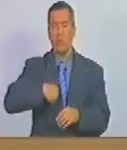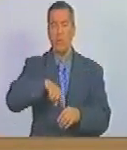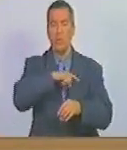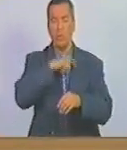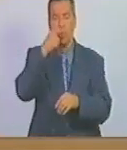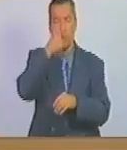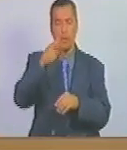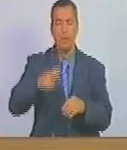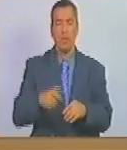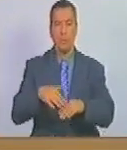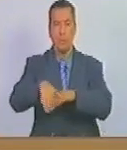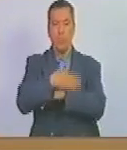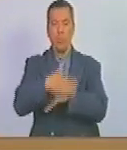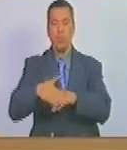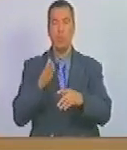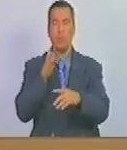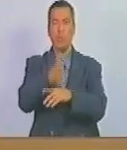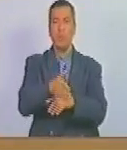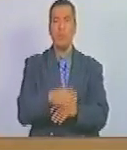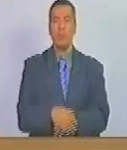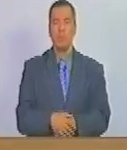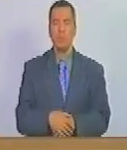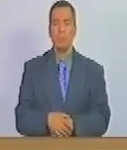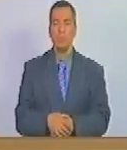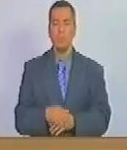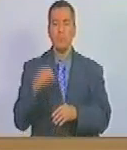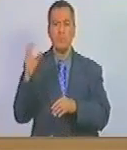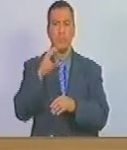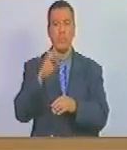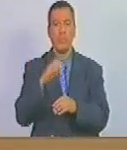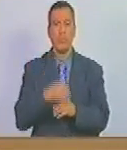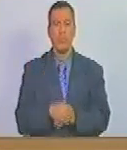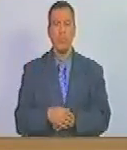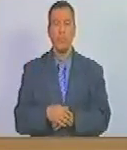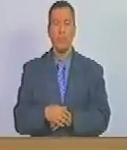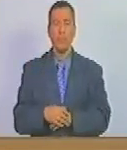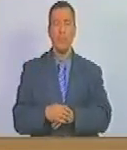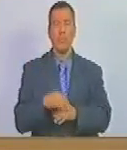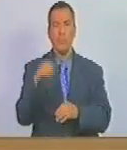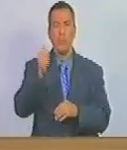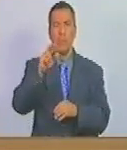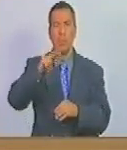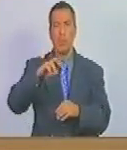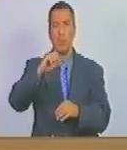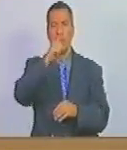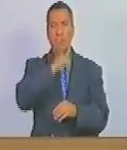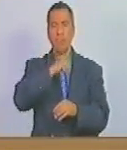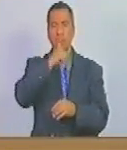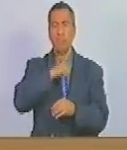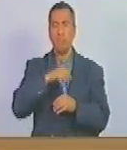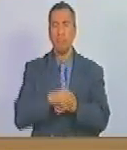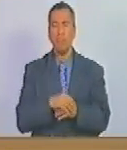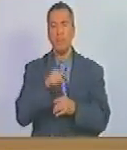pueblo a la calle se lanzó Caracas cimarrón en resistencia